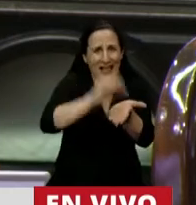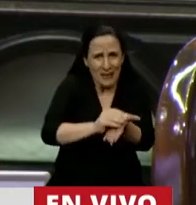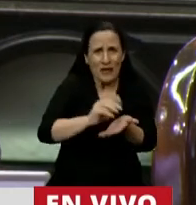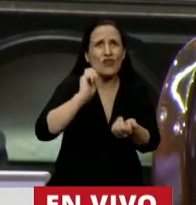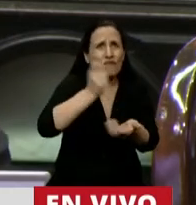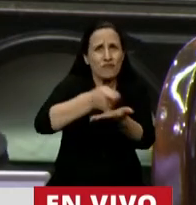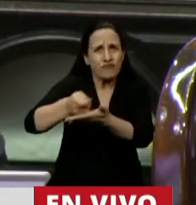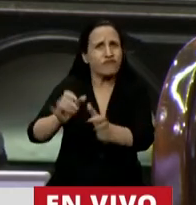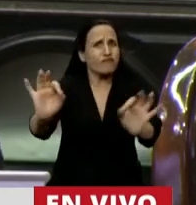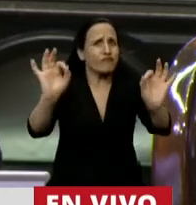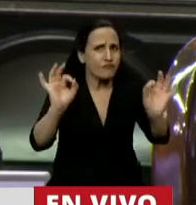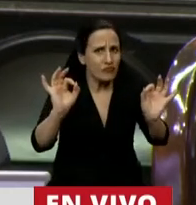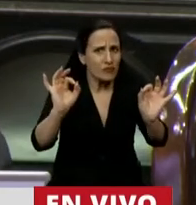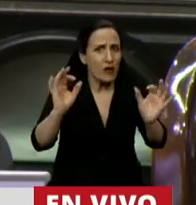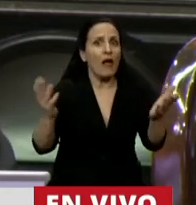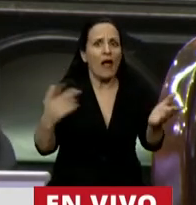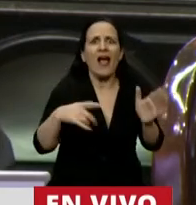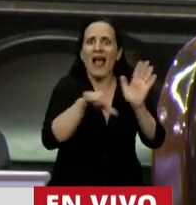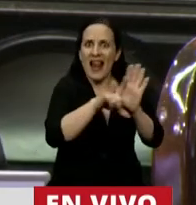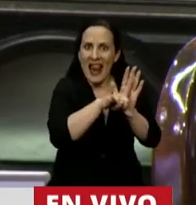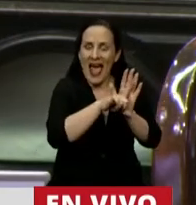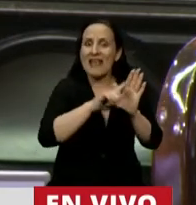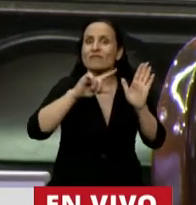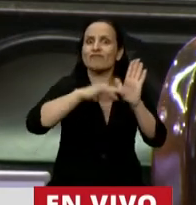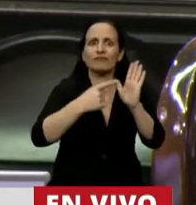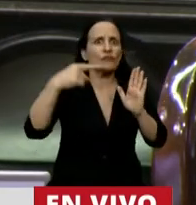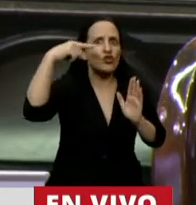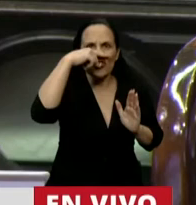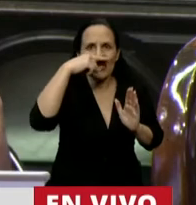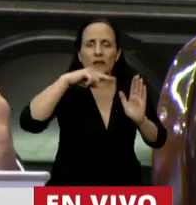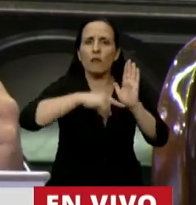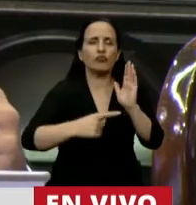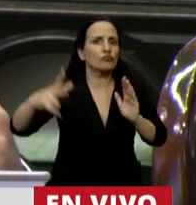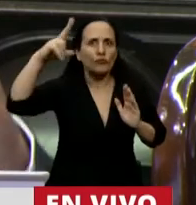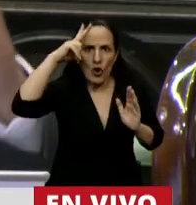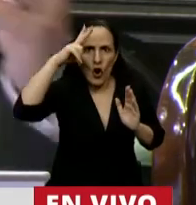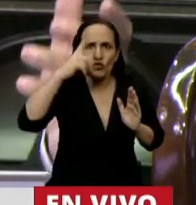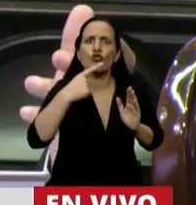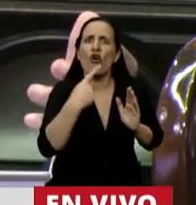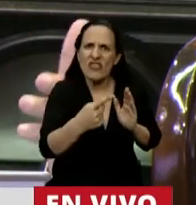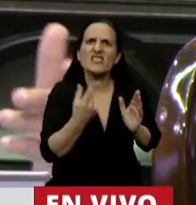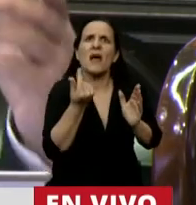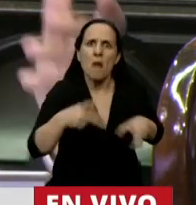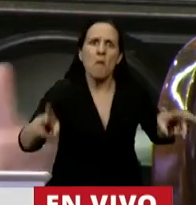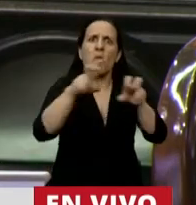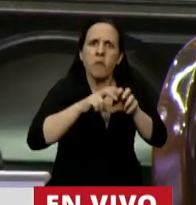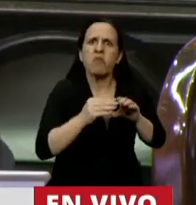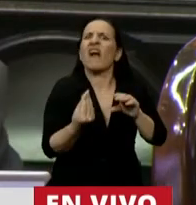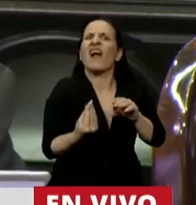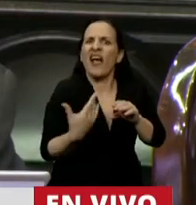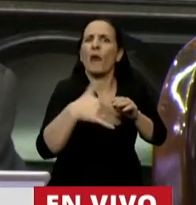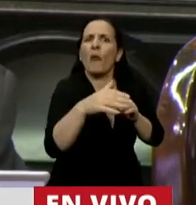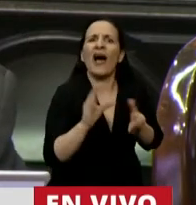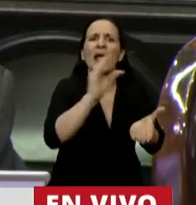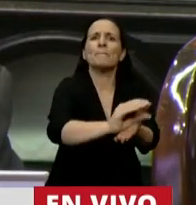esta ley prevé en su artículo 7 y en su artículo 8 los destinos sobre los cuales vamos